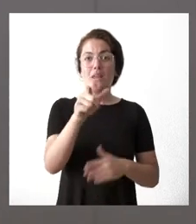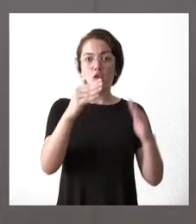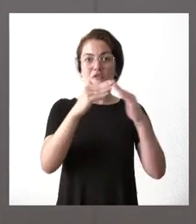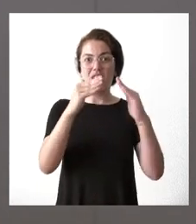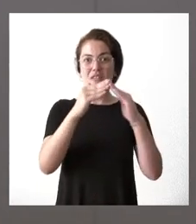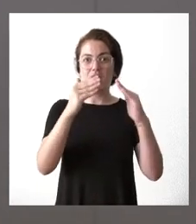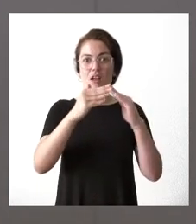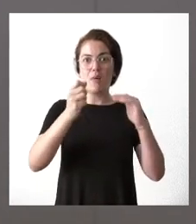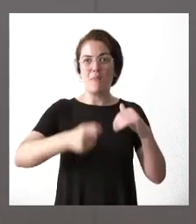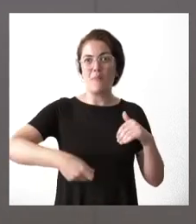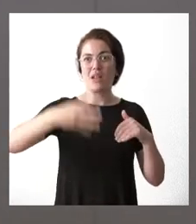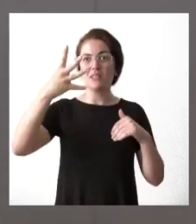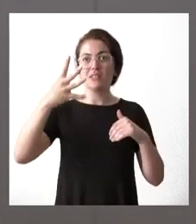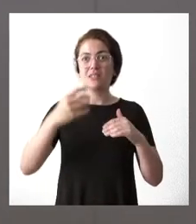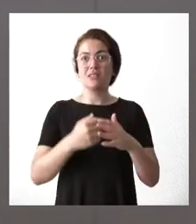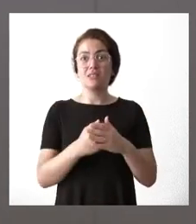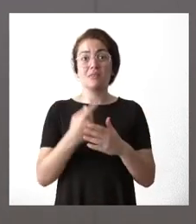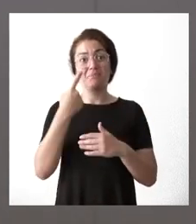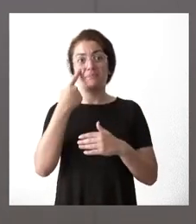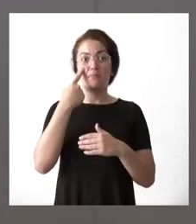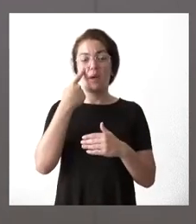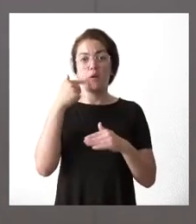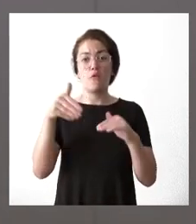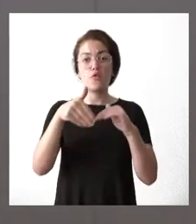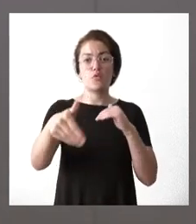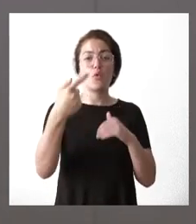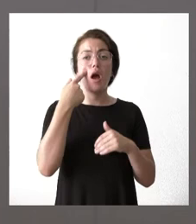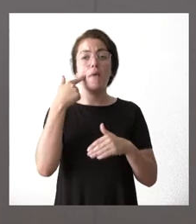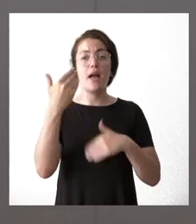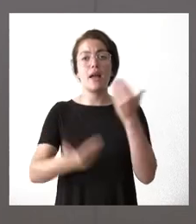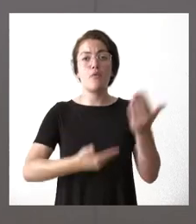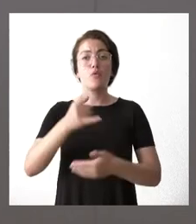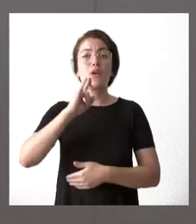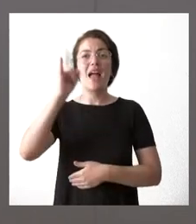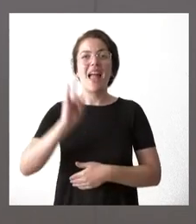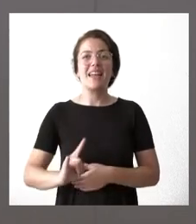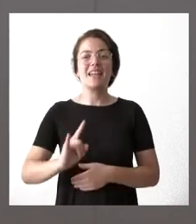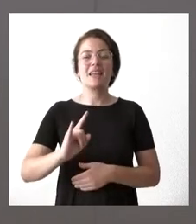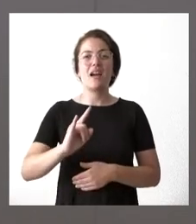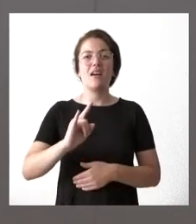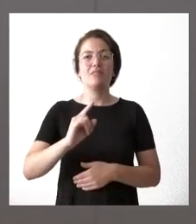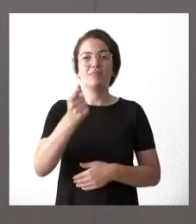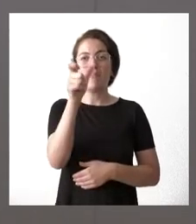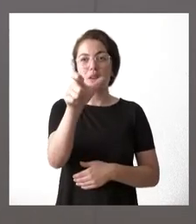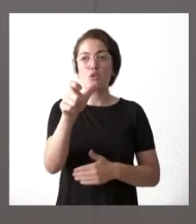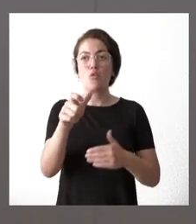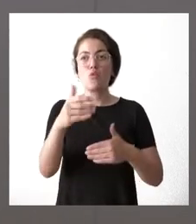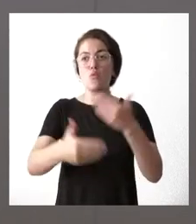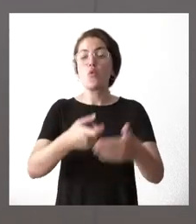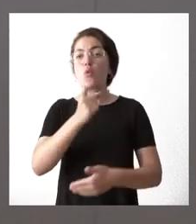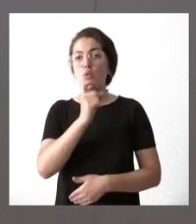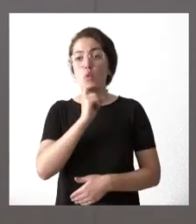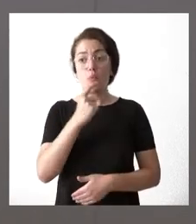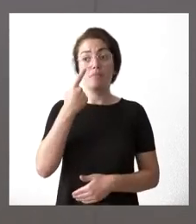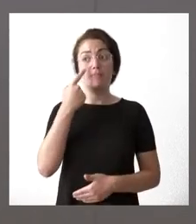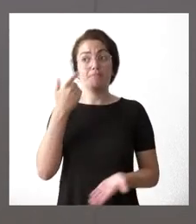contexto del horizonte en el que veremos cómo evoluciona el precio de la energía pues es lo que va a determinar el diferencial de cada comunidad autónoma respecto al